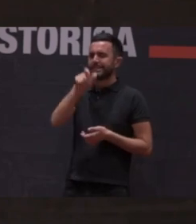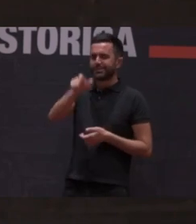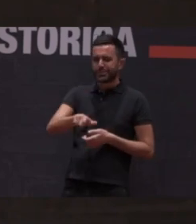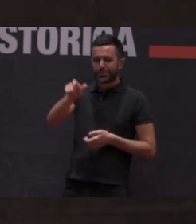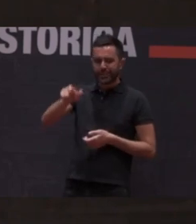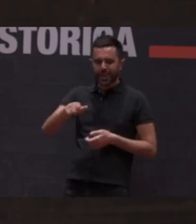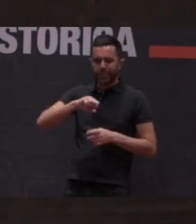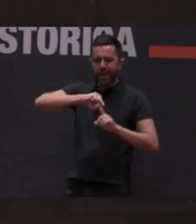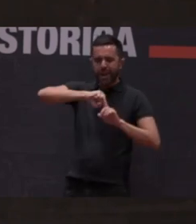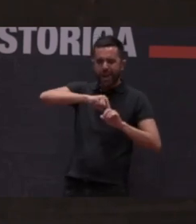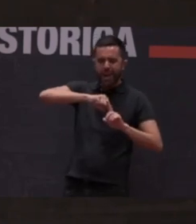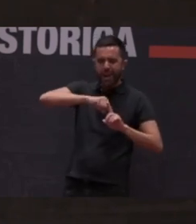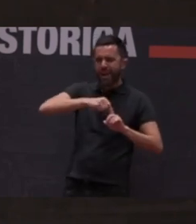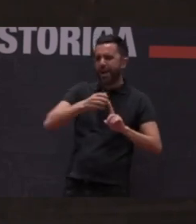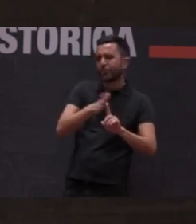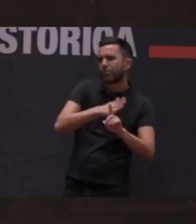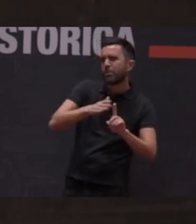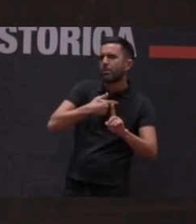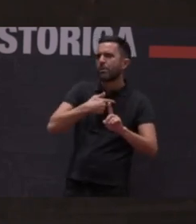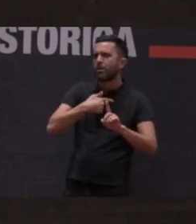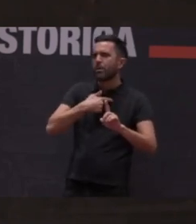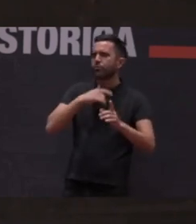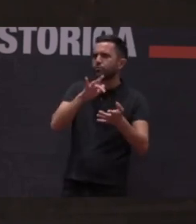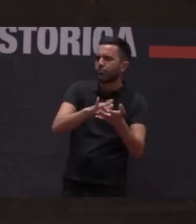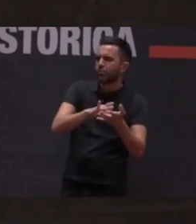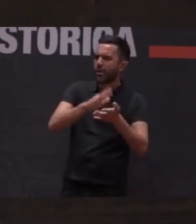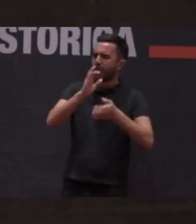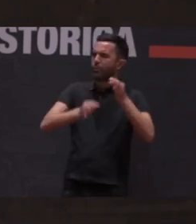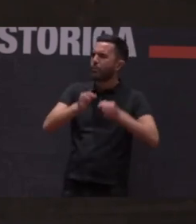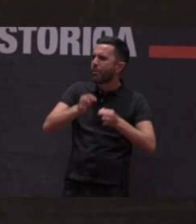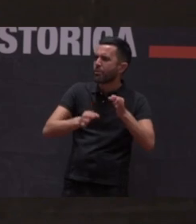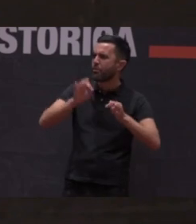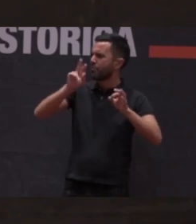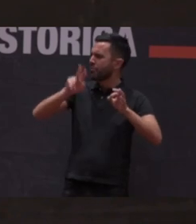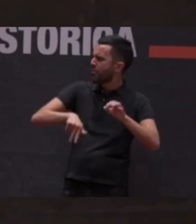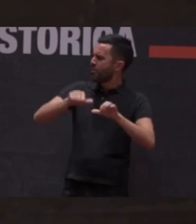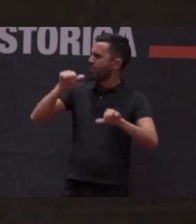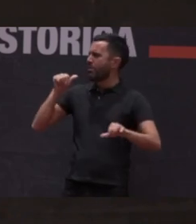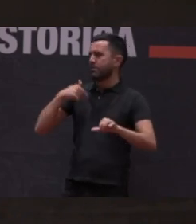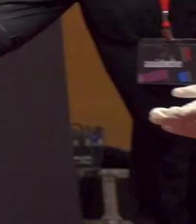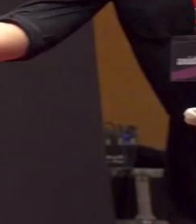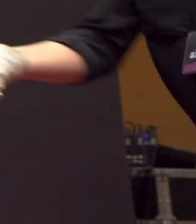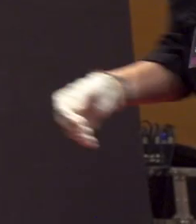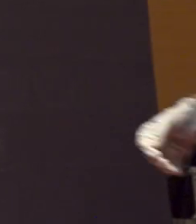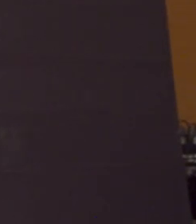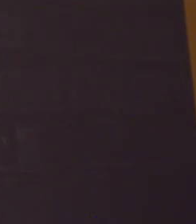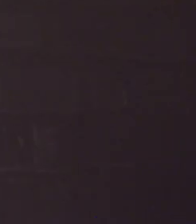nunca fue xulgado? Esto no es amnistía, esto es una ley de impunidades.